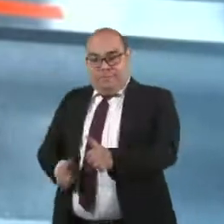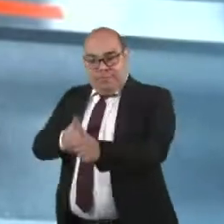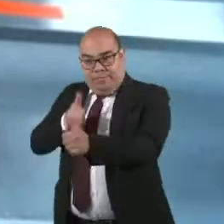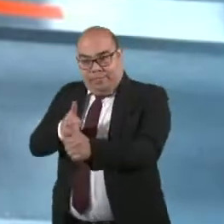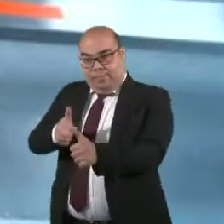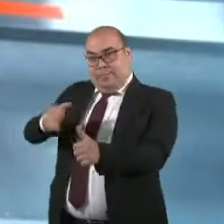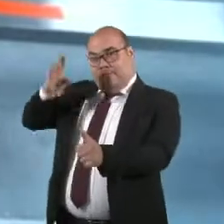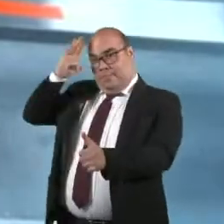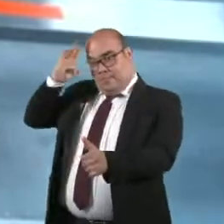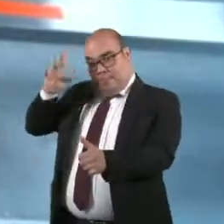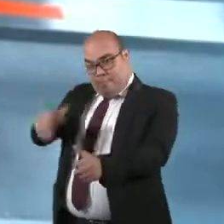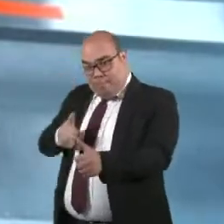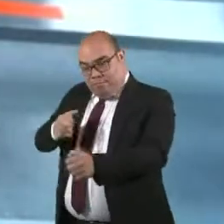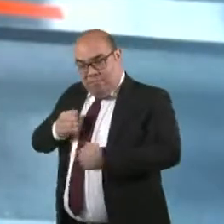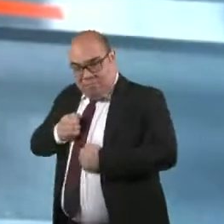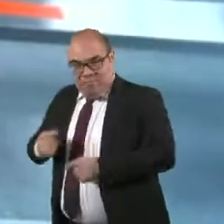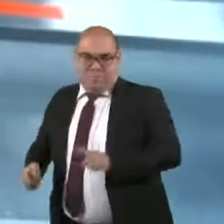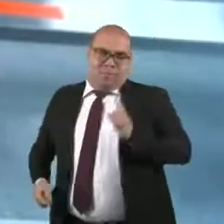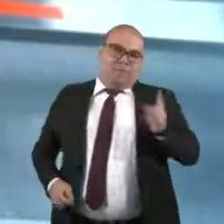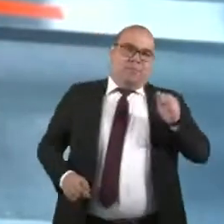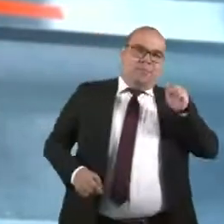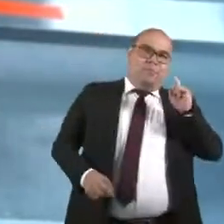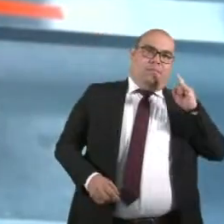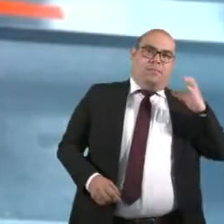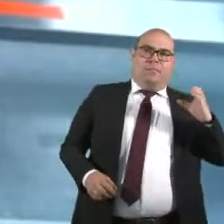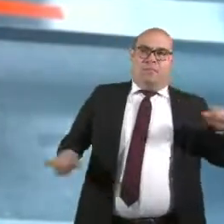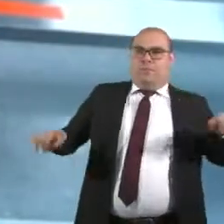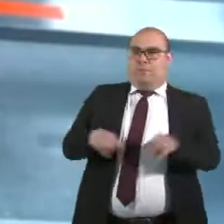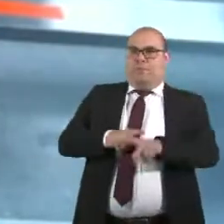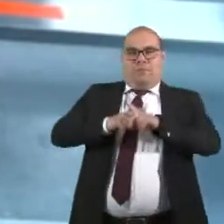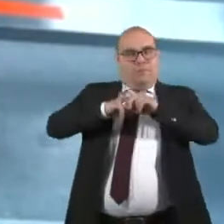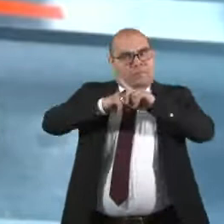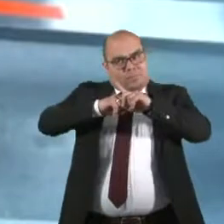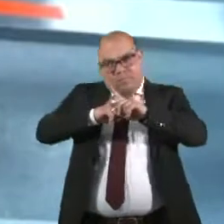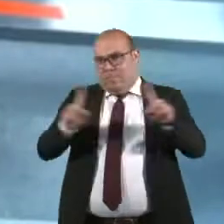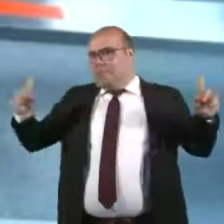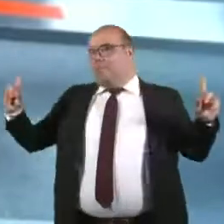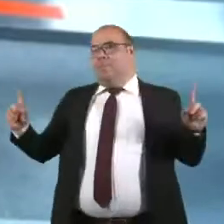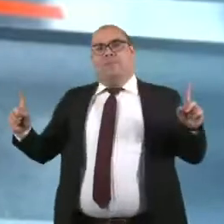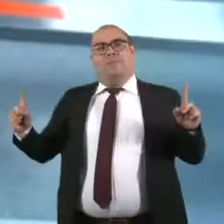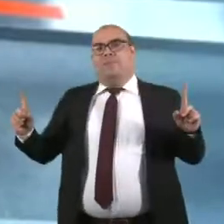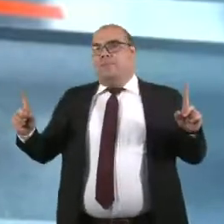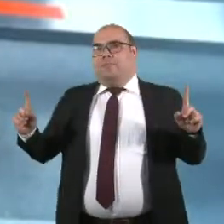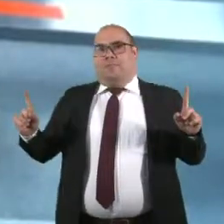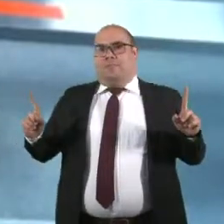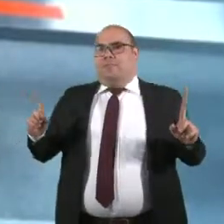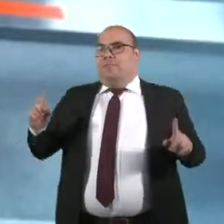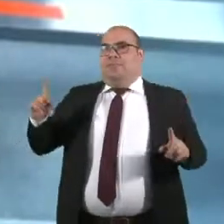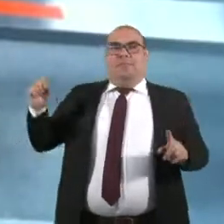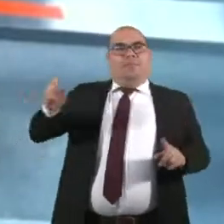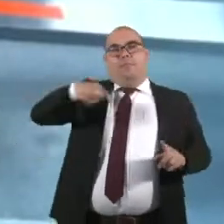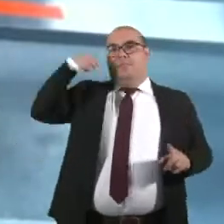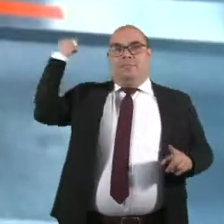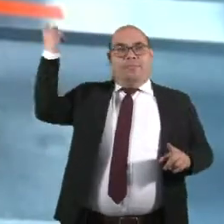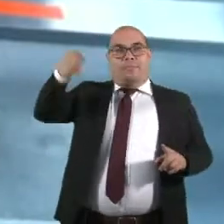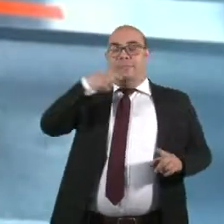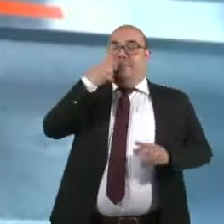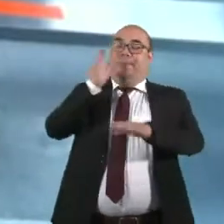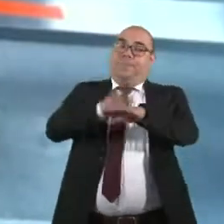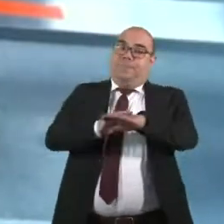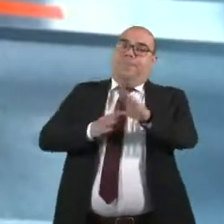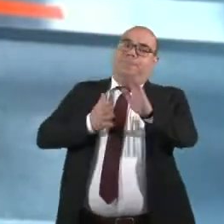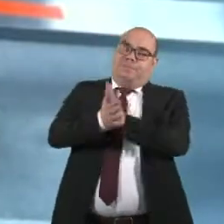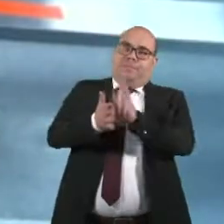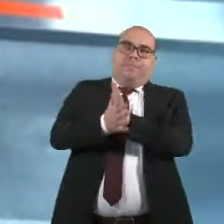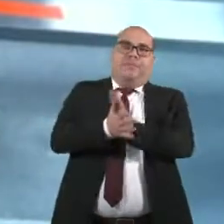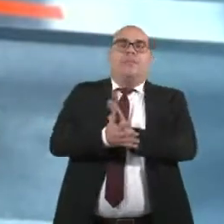paramilitares y autodefensas. Esa es la enorme y gran diferencia que existe. Que popularmente a todos se les dice o se mal llaman